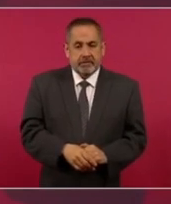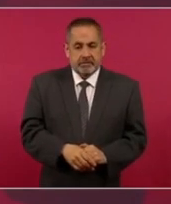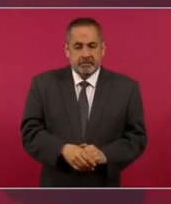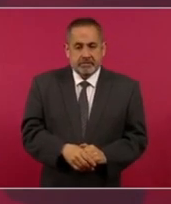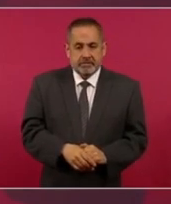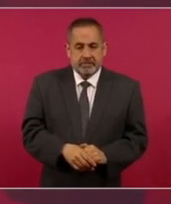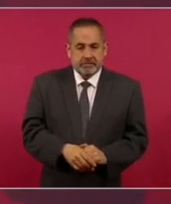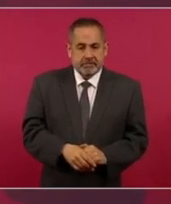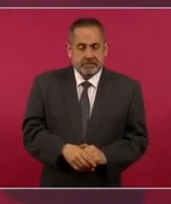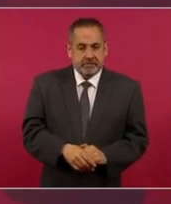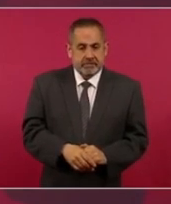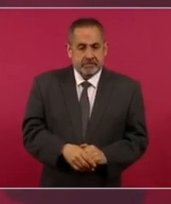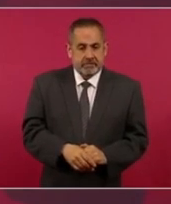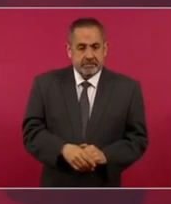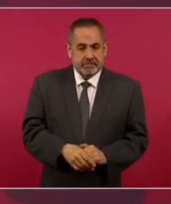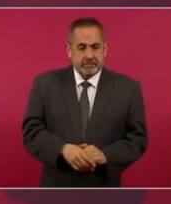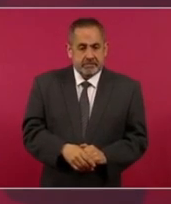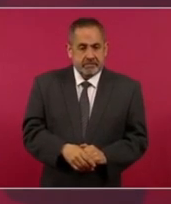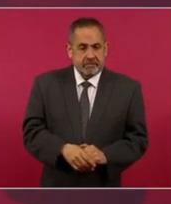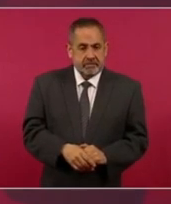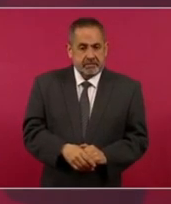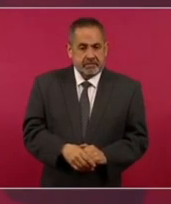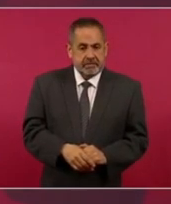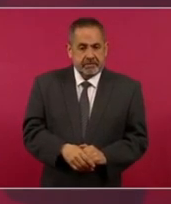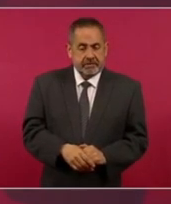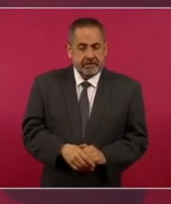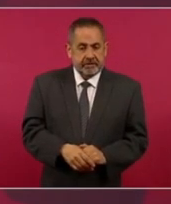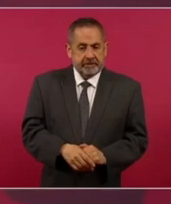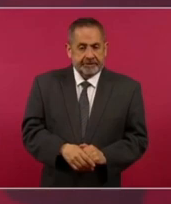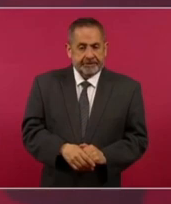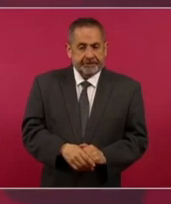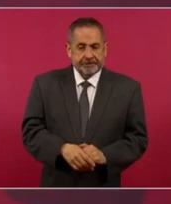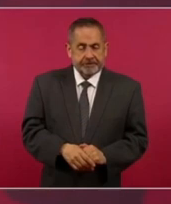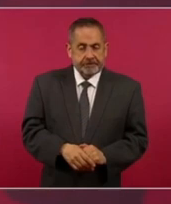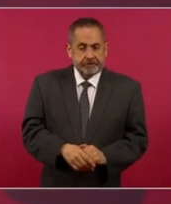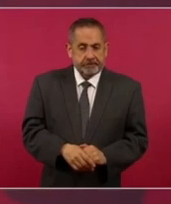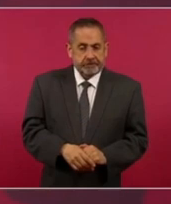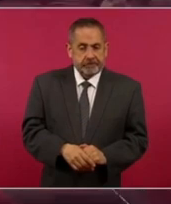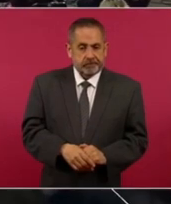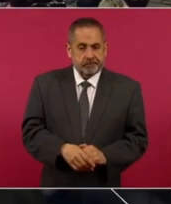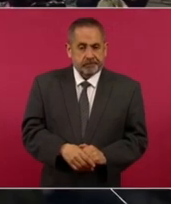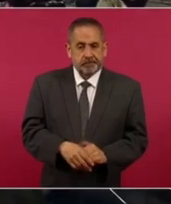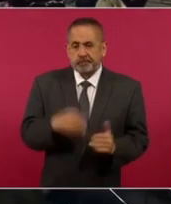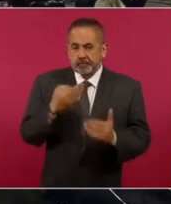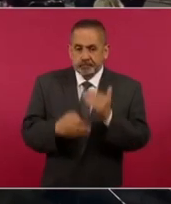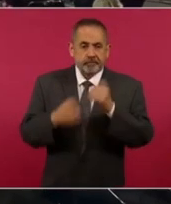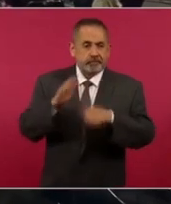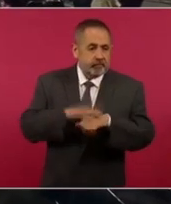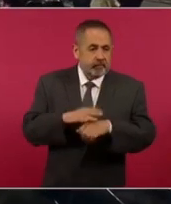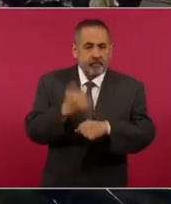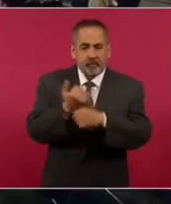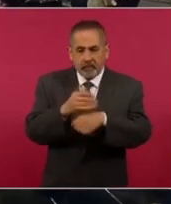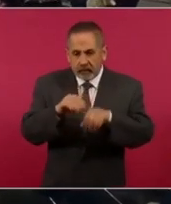Falta más información.